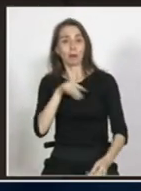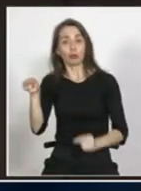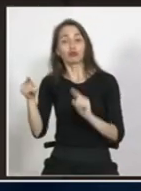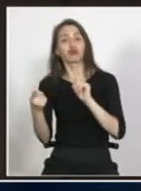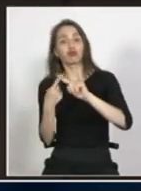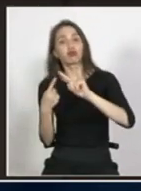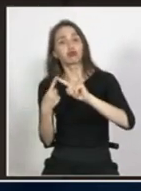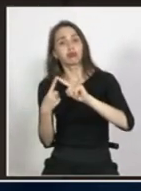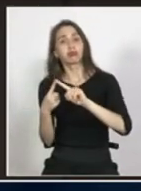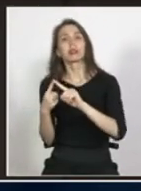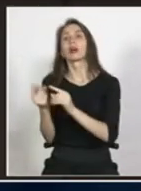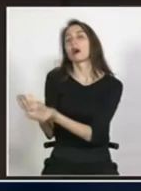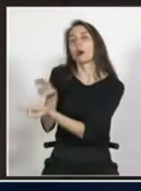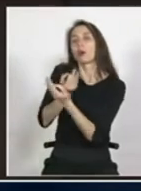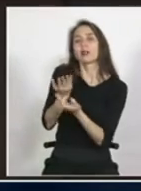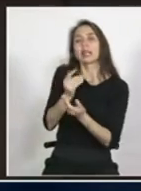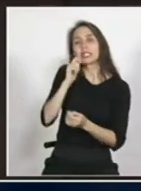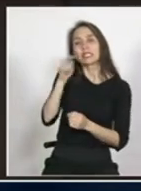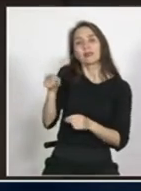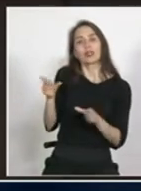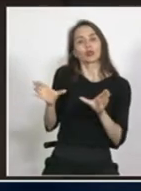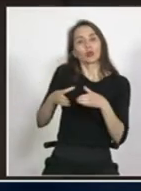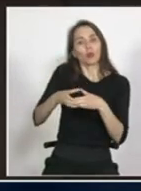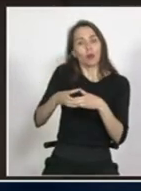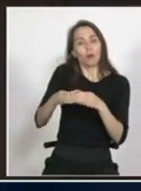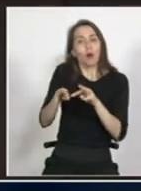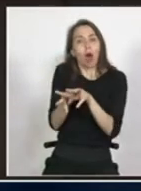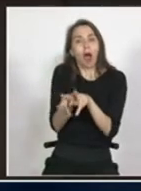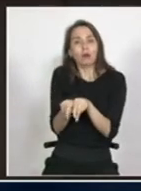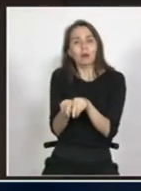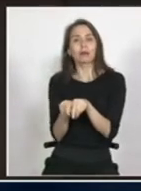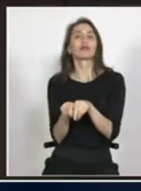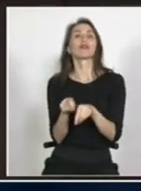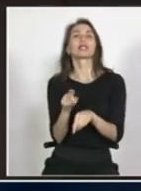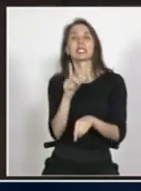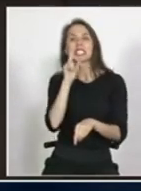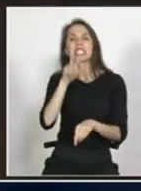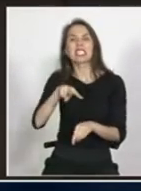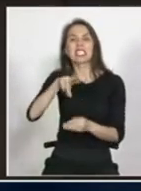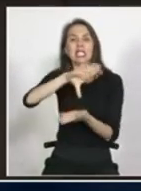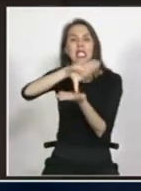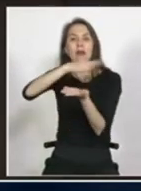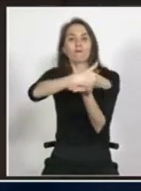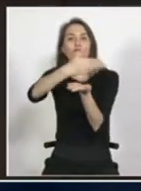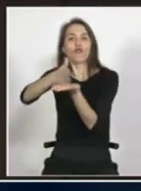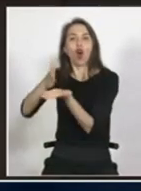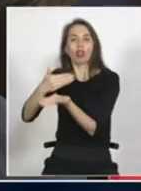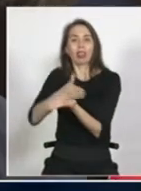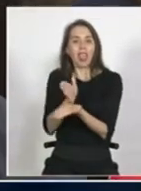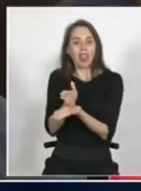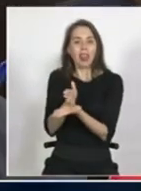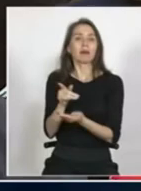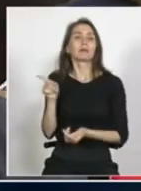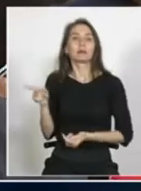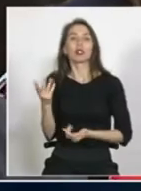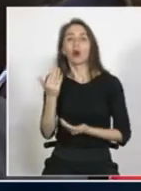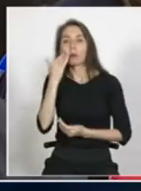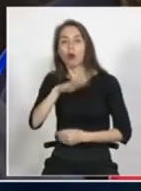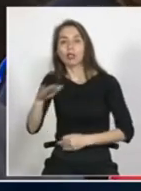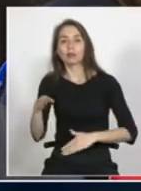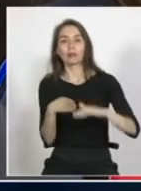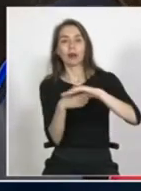Me gustaría que nos contaras qué es el Colectivo Sin Fronteras, qué hace y este diagnóstico, en el fondo, de la situación de los niños y niñas adolescentes en acceso a educación.